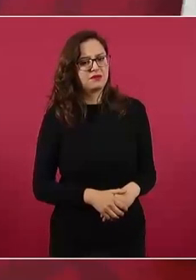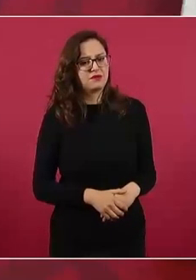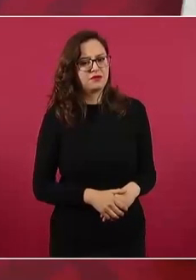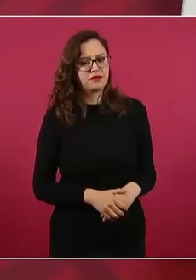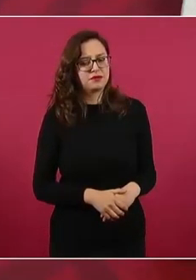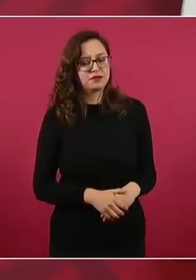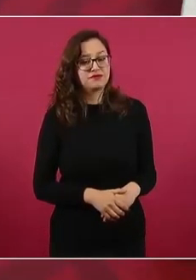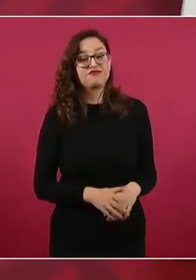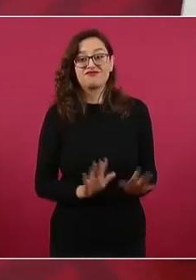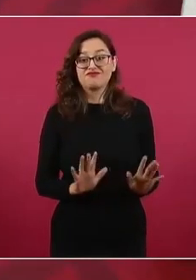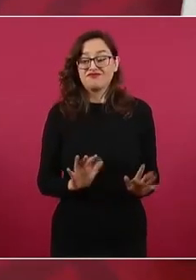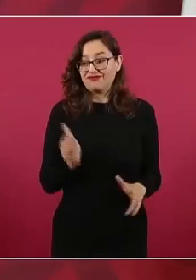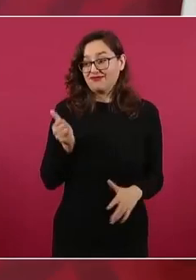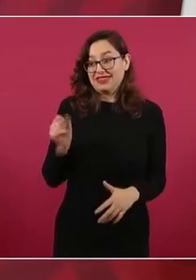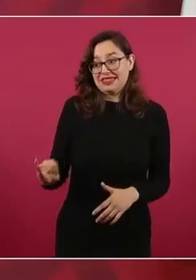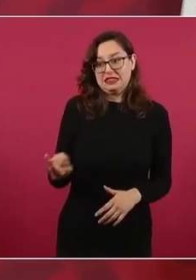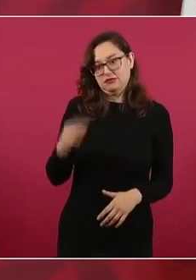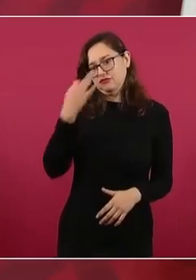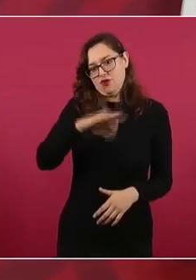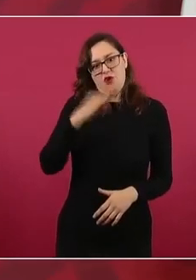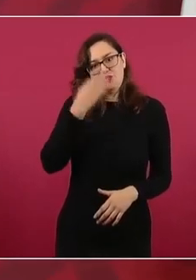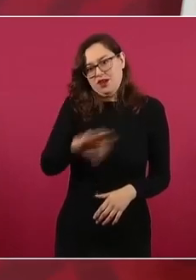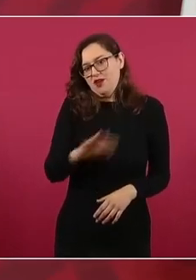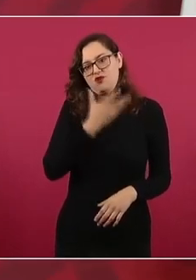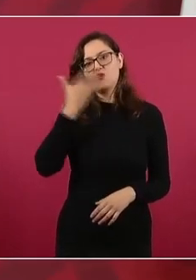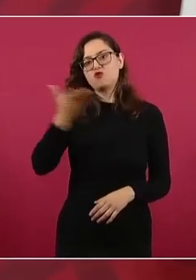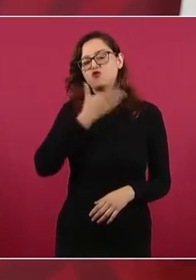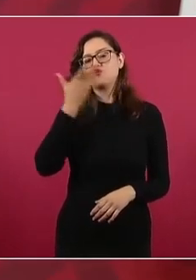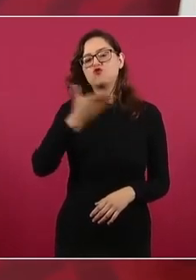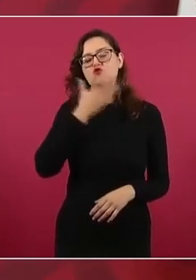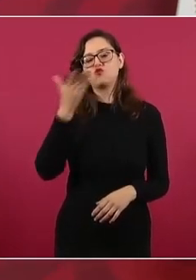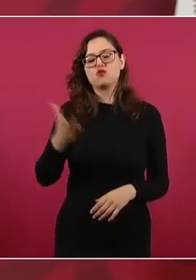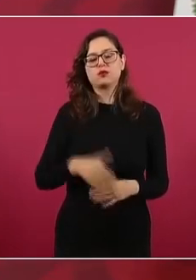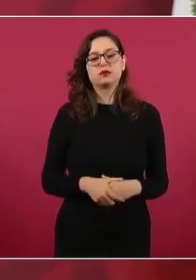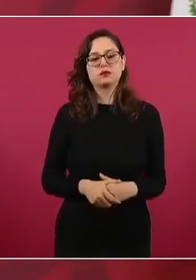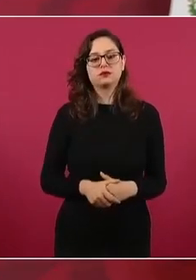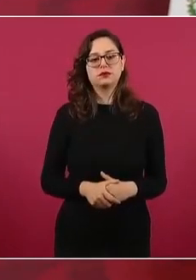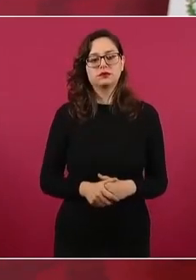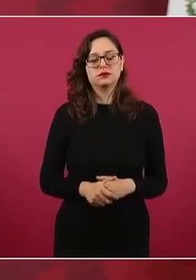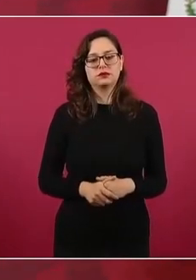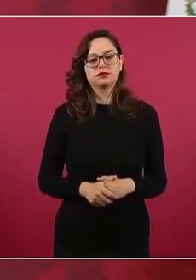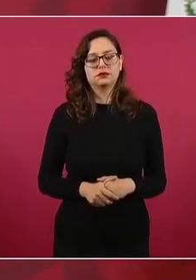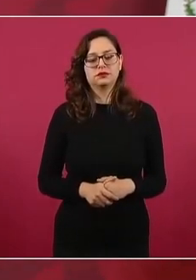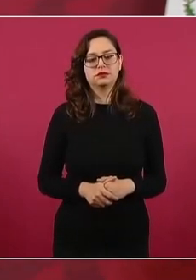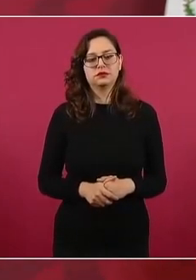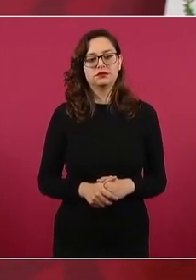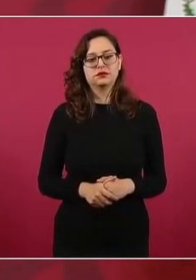así, de manera grosera, interrumpe y